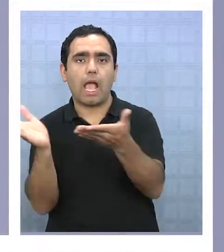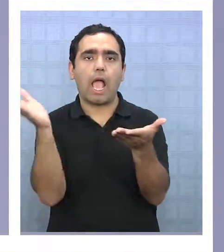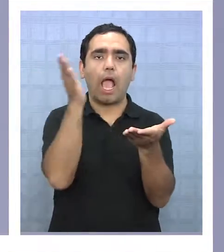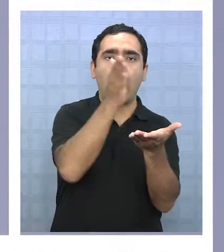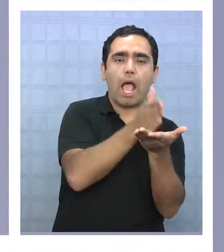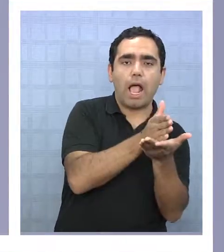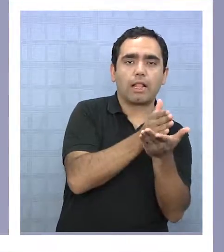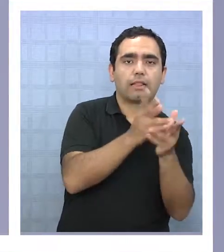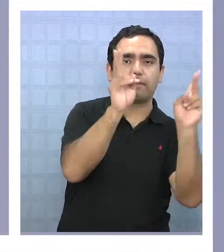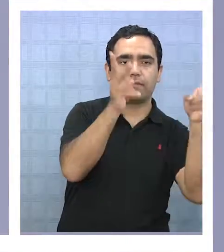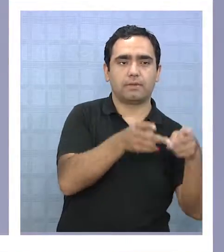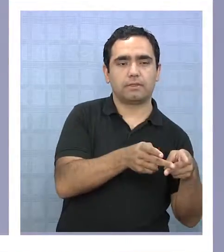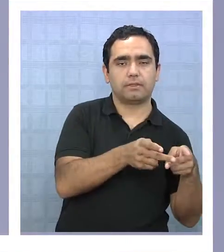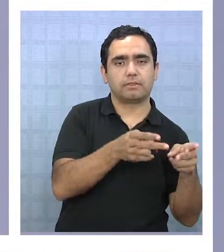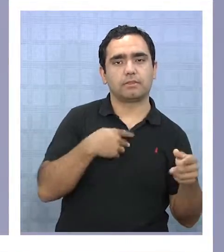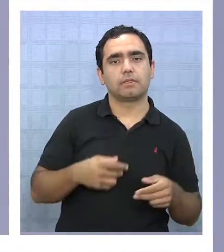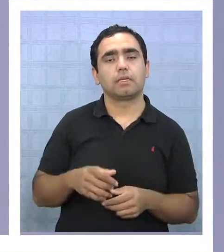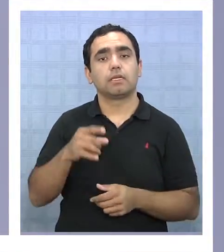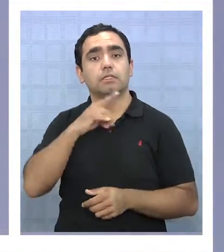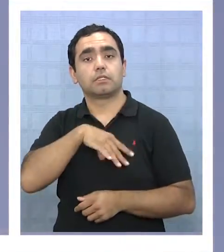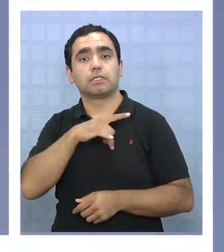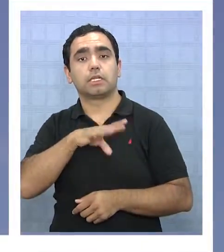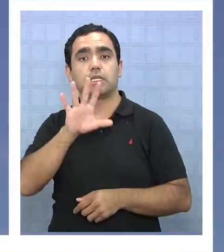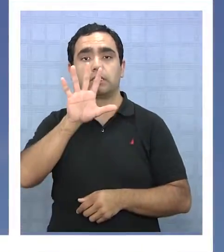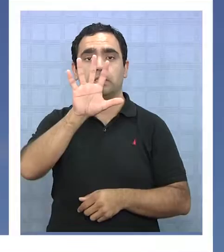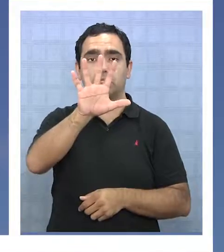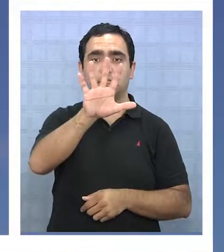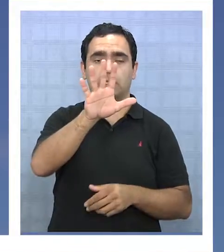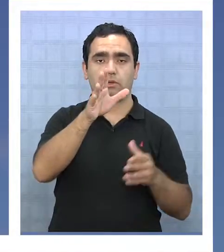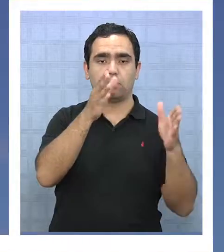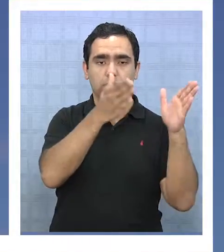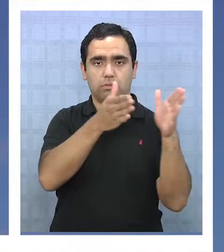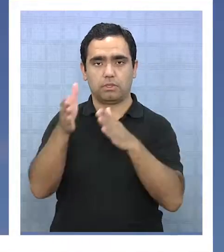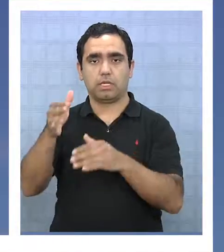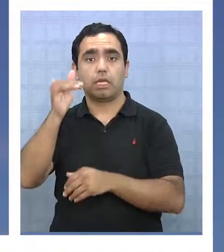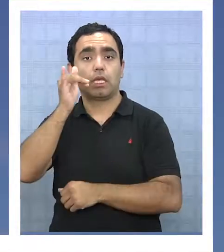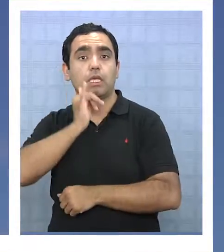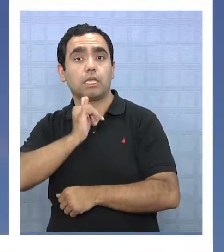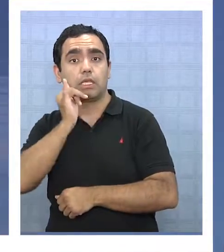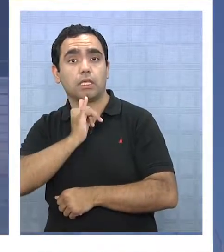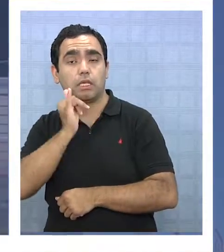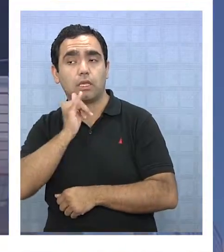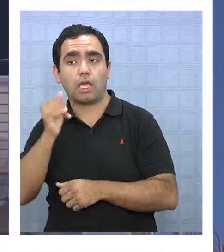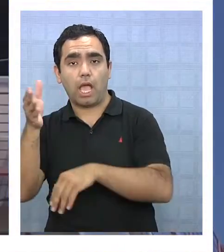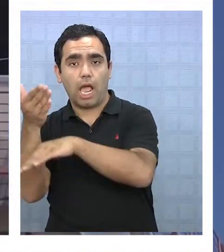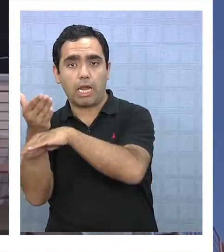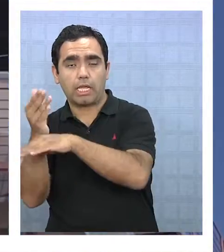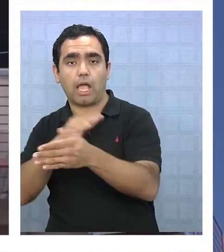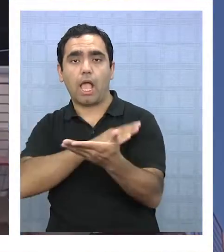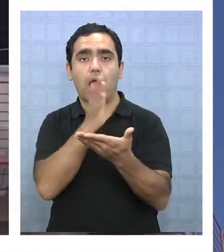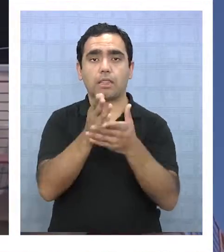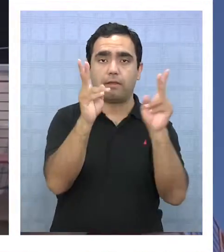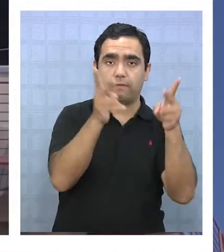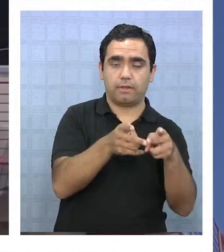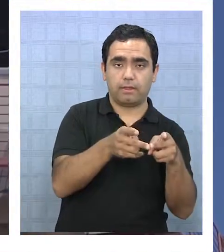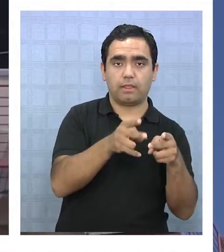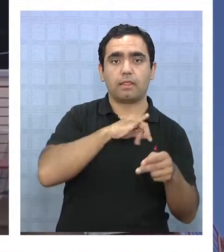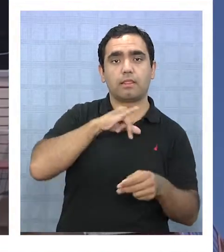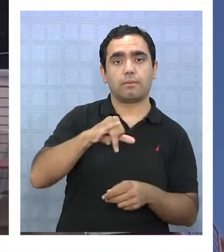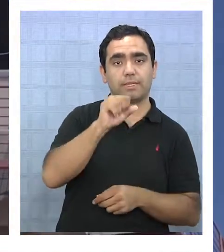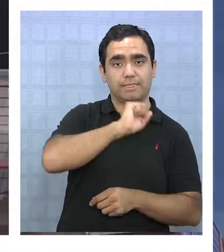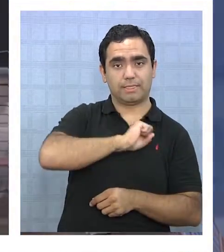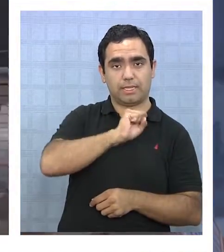está dividido en cinco zonas que controlan diferentes regiones, la primera está en Iquique y controla desde Arica hasta Vallenar,